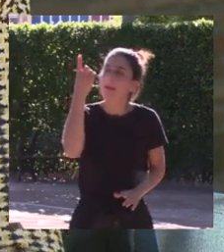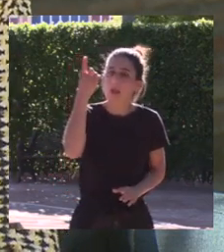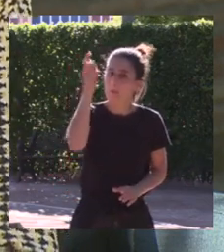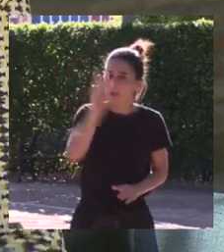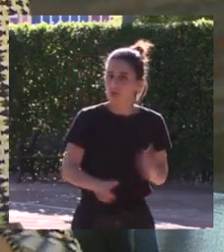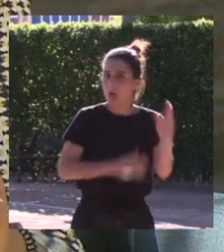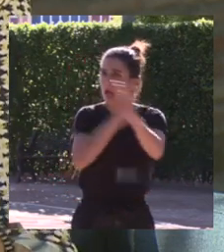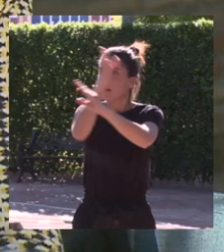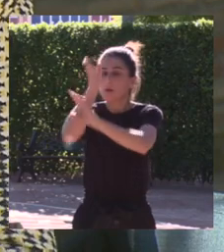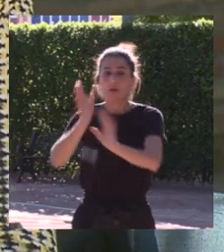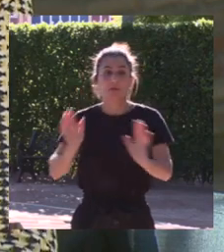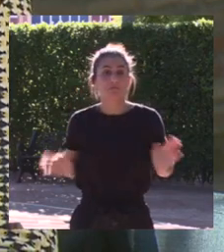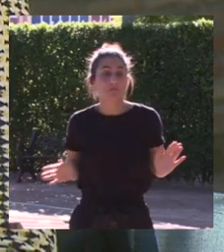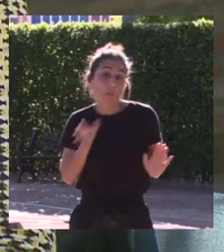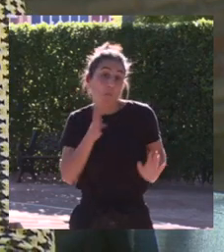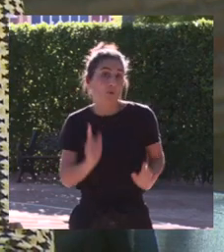¿por qué no?